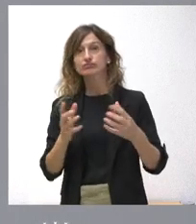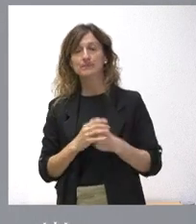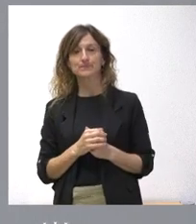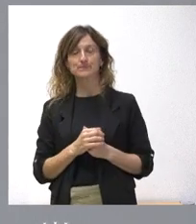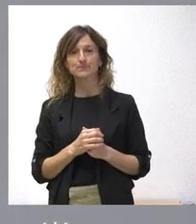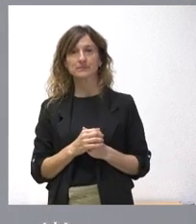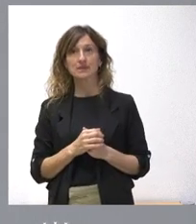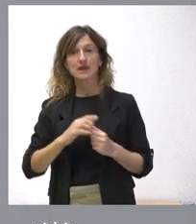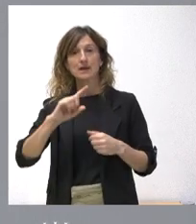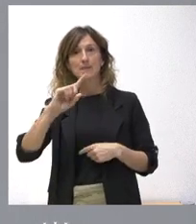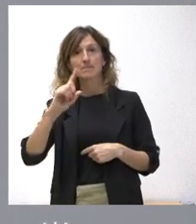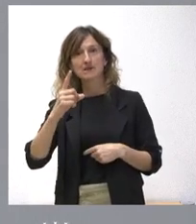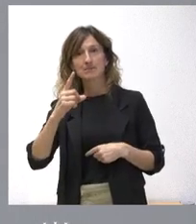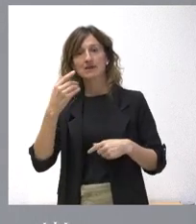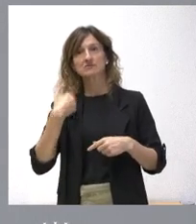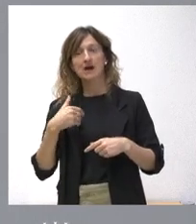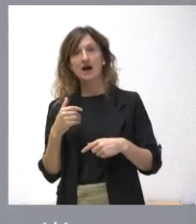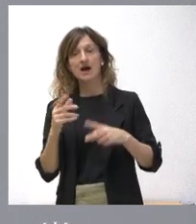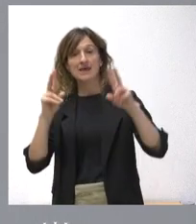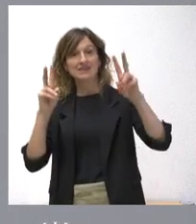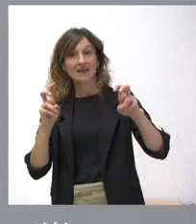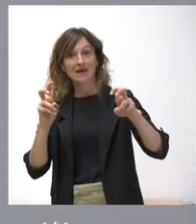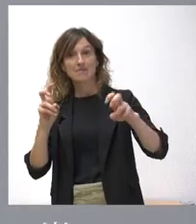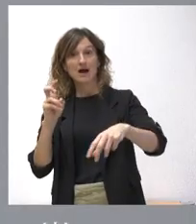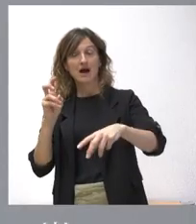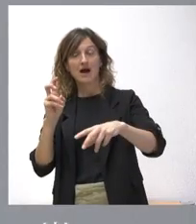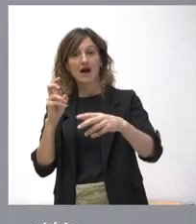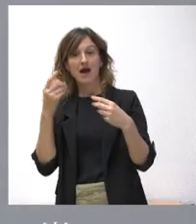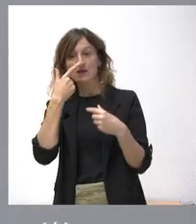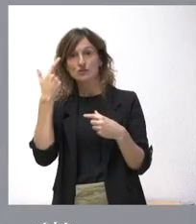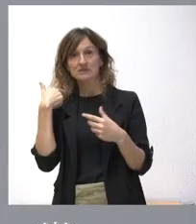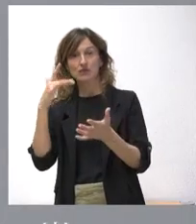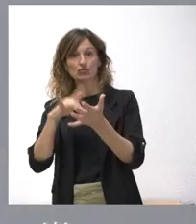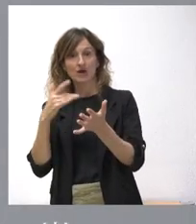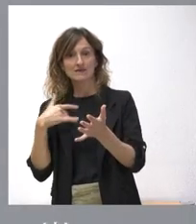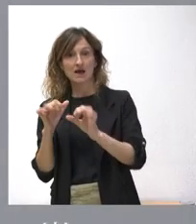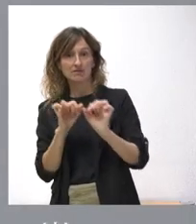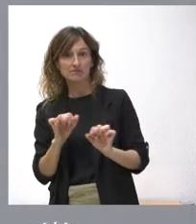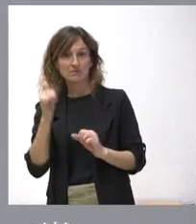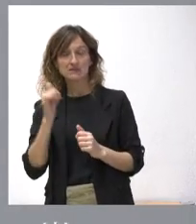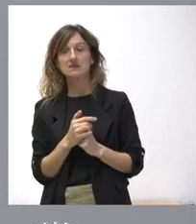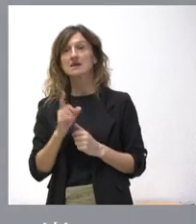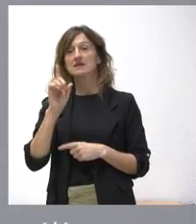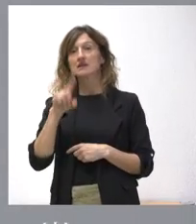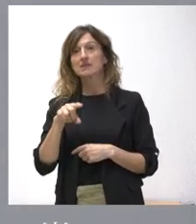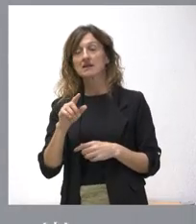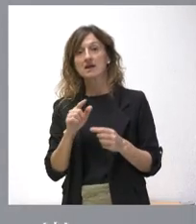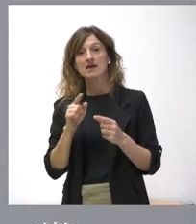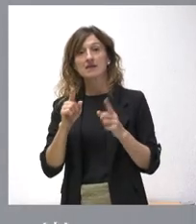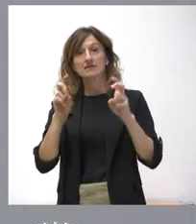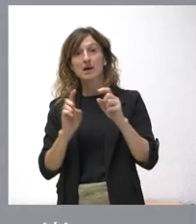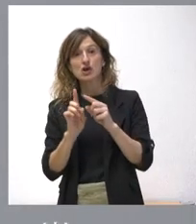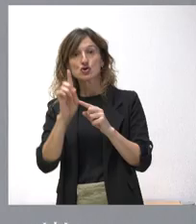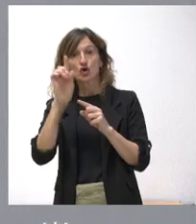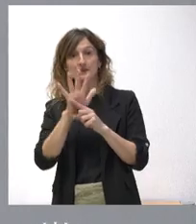hay una cierta inmunización como consecuencia de lo que vivimos el año pasado. Segundo, porque se ha extendido hacia el norte, donde